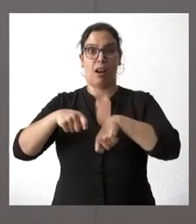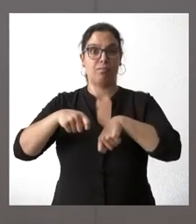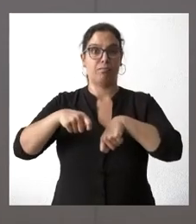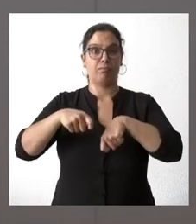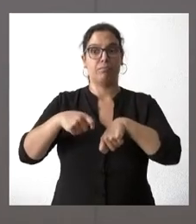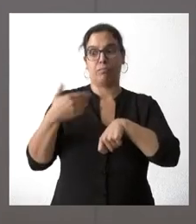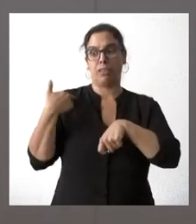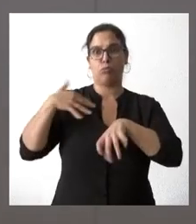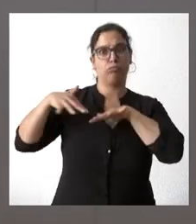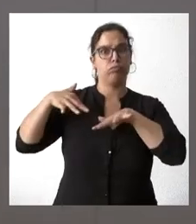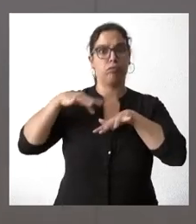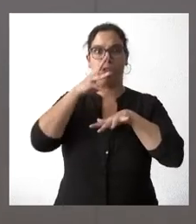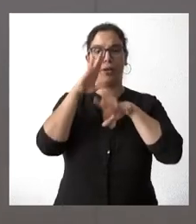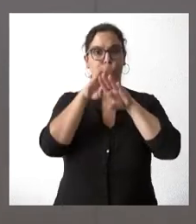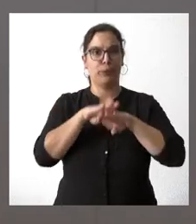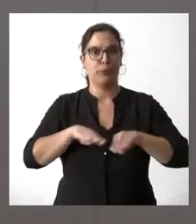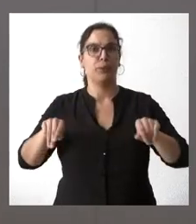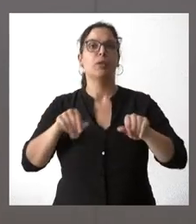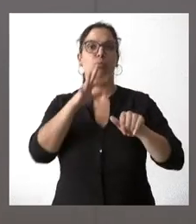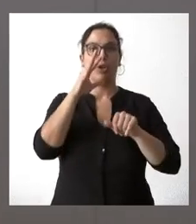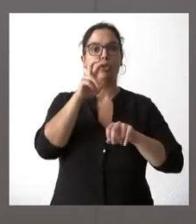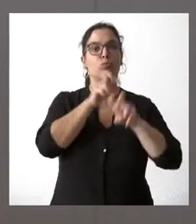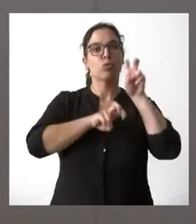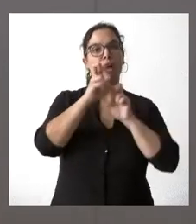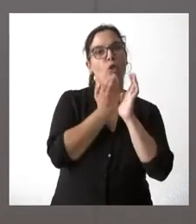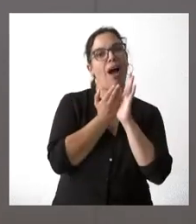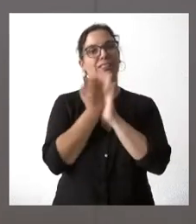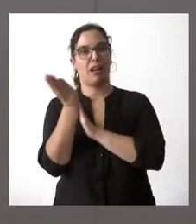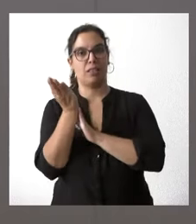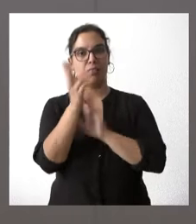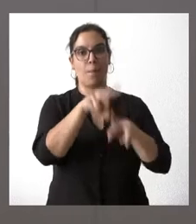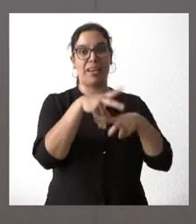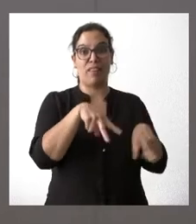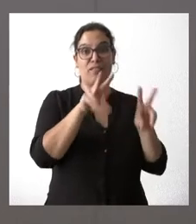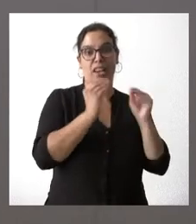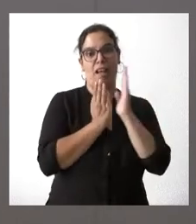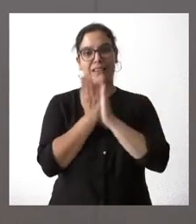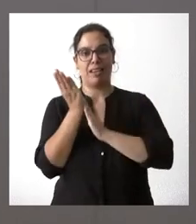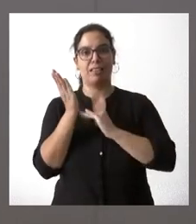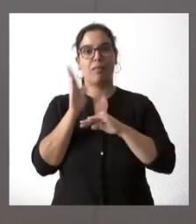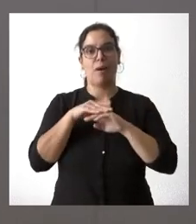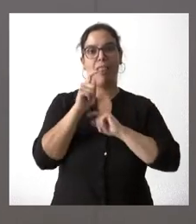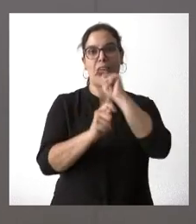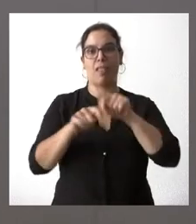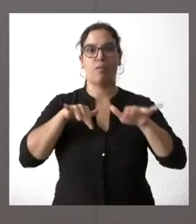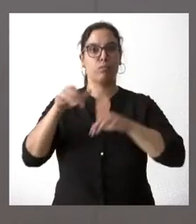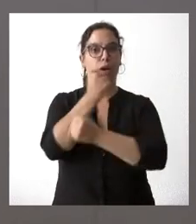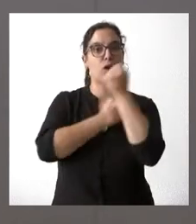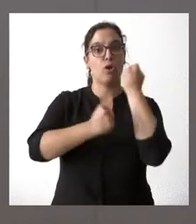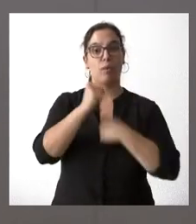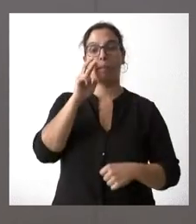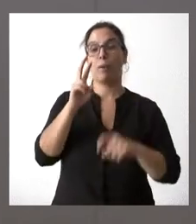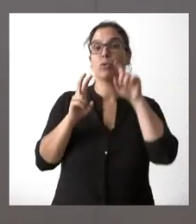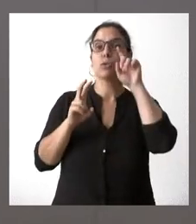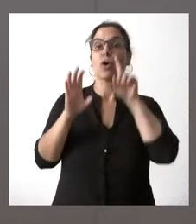invirtiendo en actividades alternativas a la minería, precisamente en un contexto en donde incluso estamos viendo que el propio